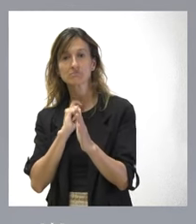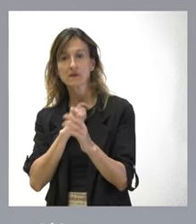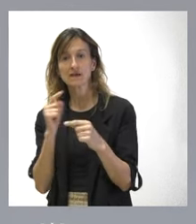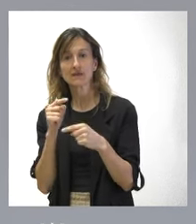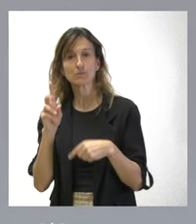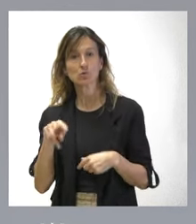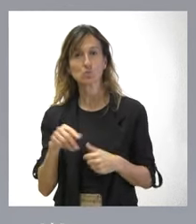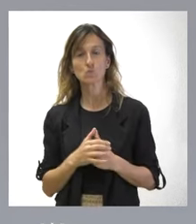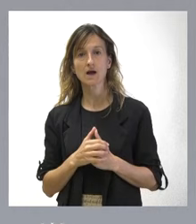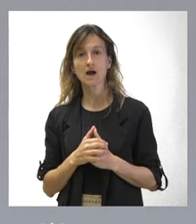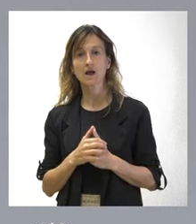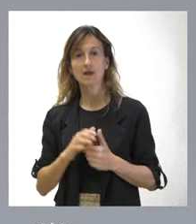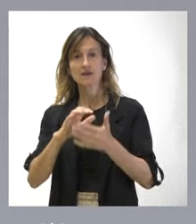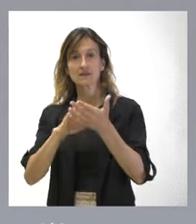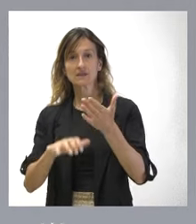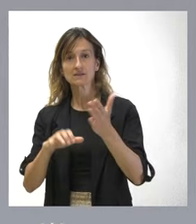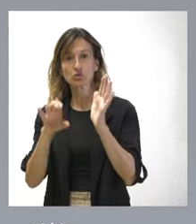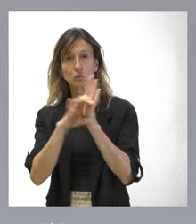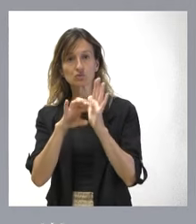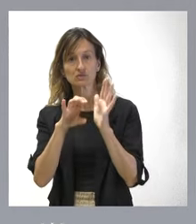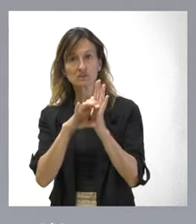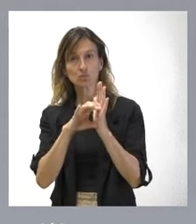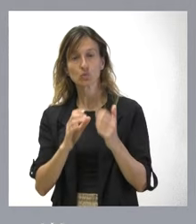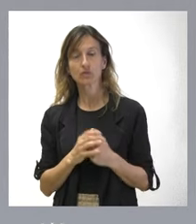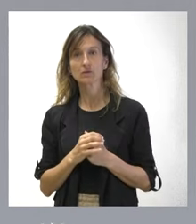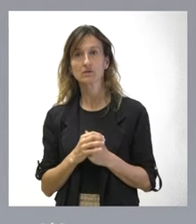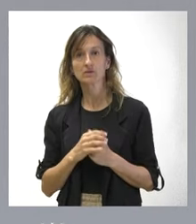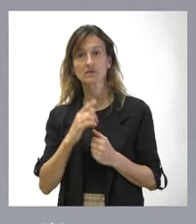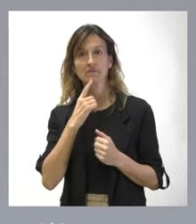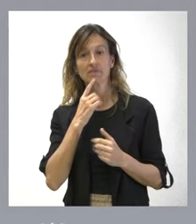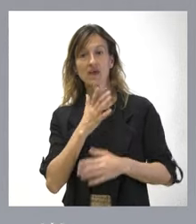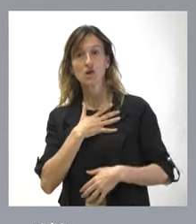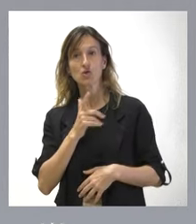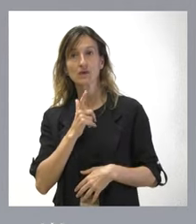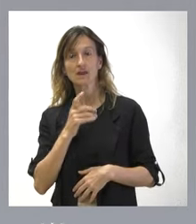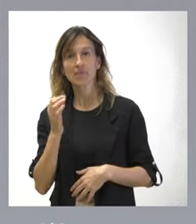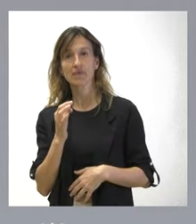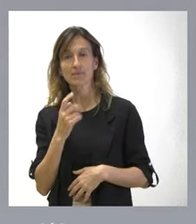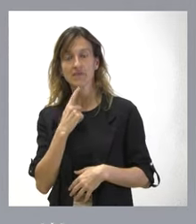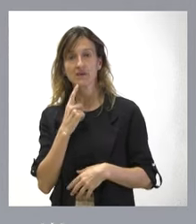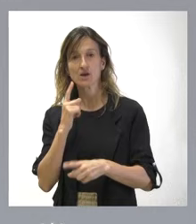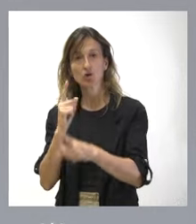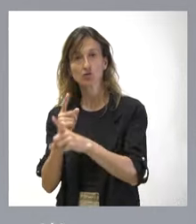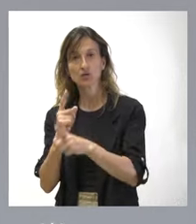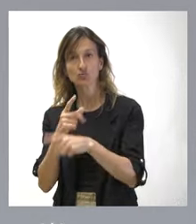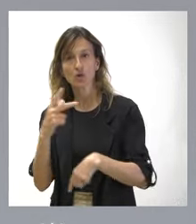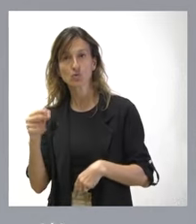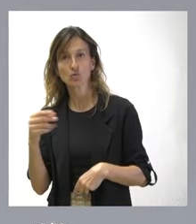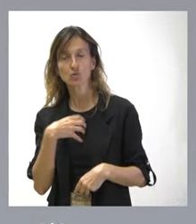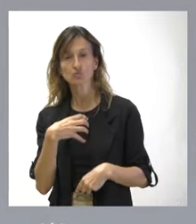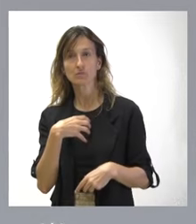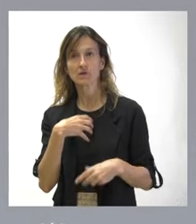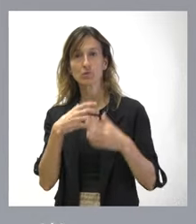El texto de la Constitución no puede suponer que todo aquello que ella no quiera tenga que ir negándolo, porque sería un texto